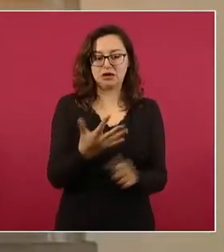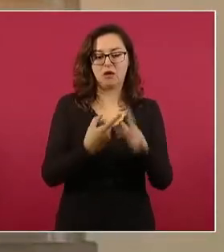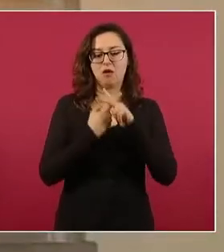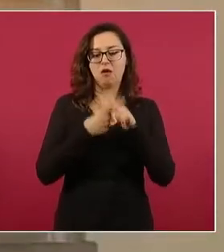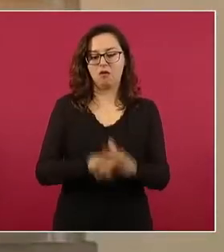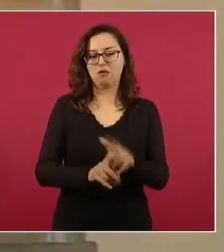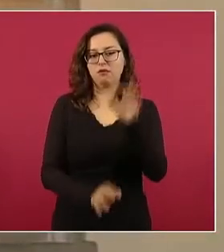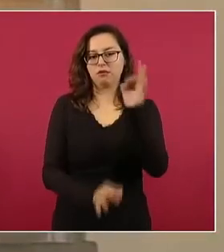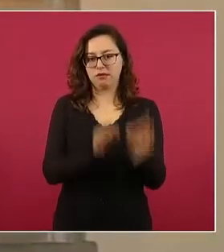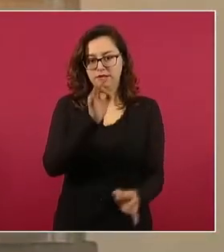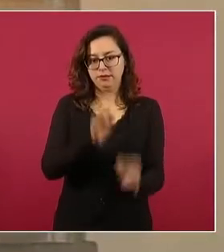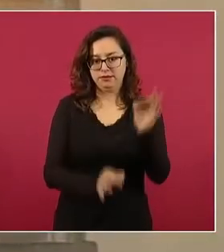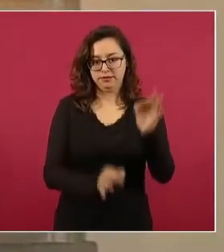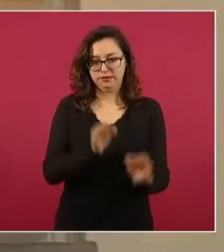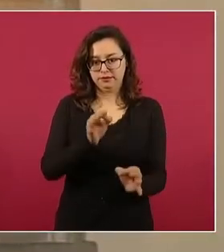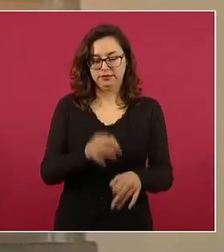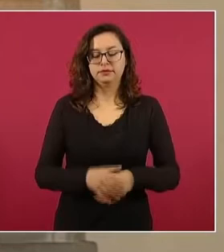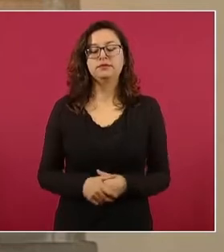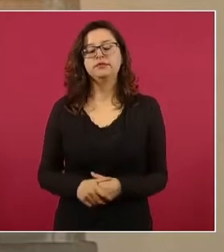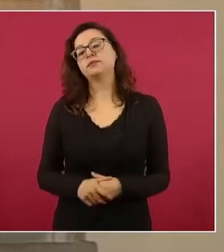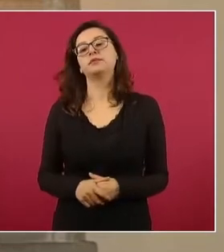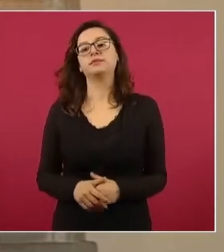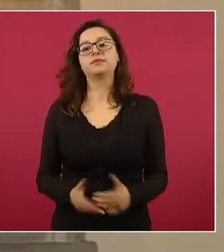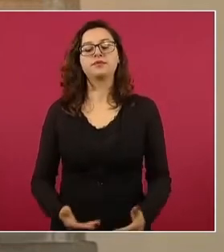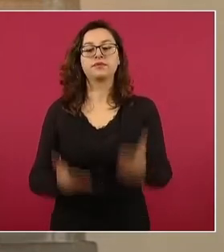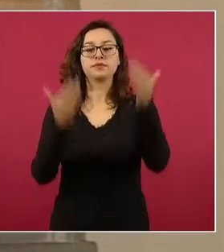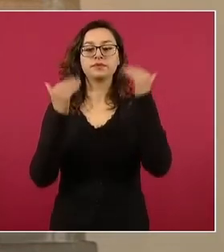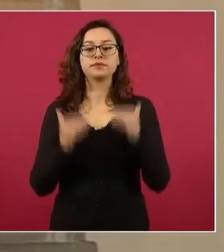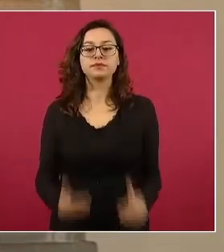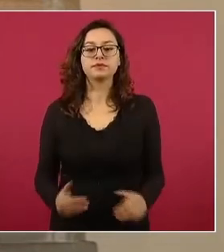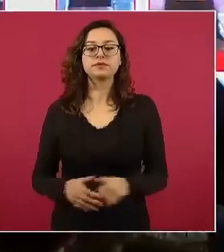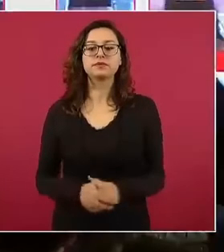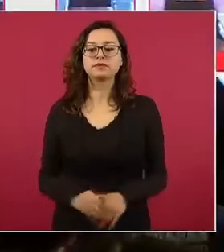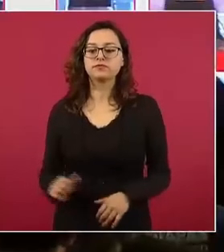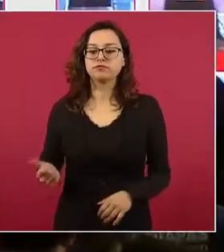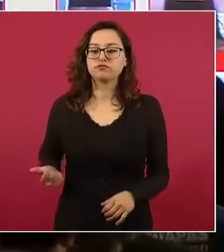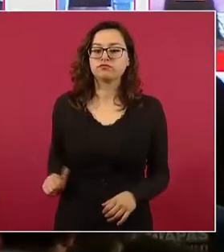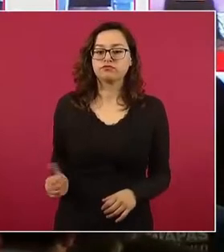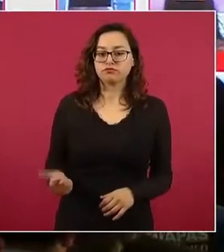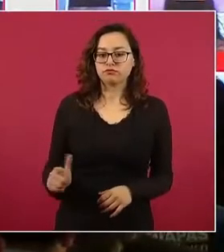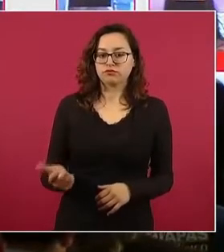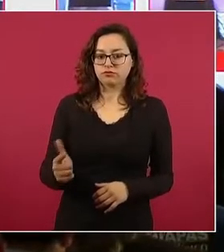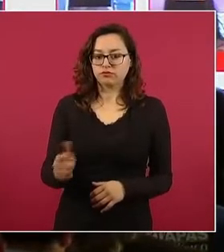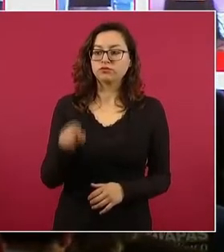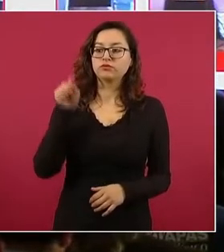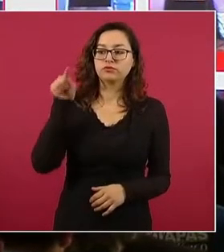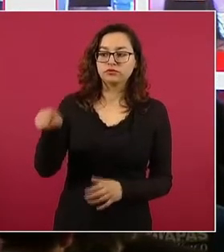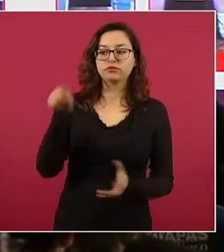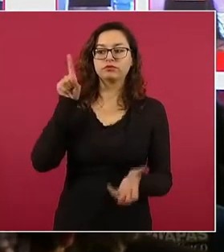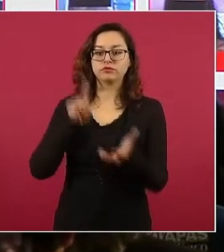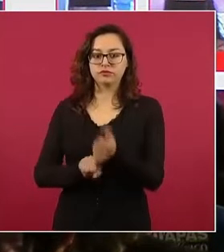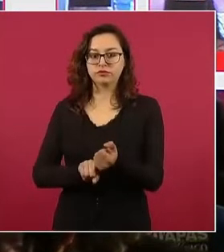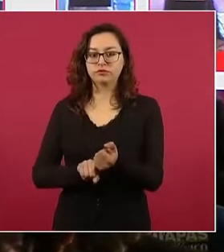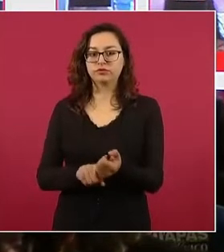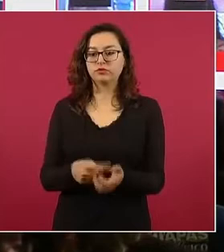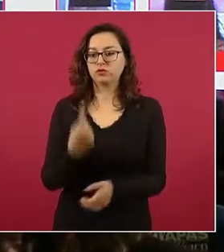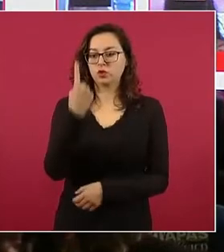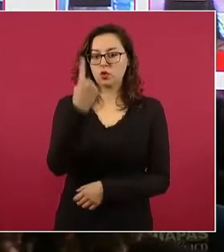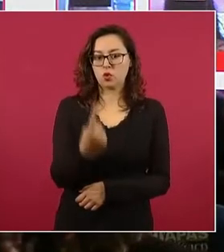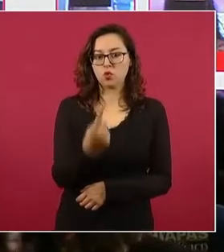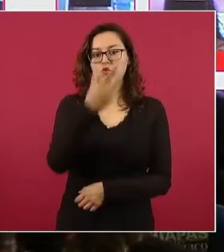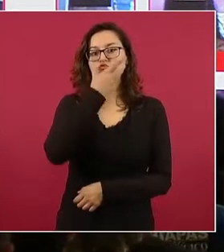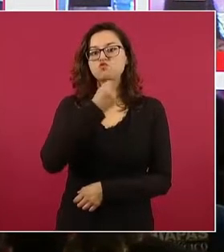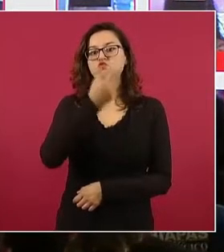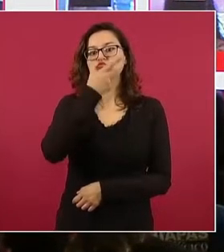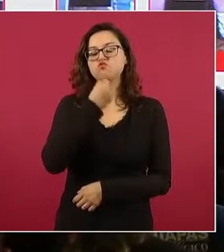también informar que en Guanajuato fue detenido junto con seis personas,